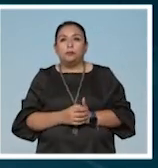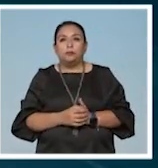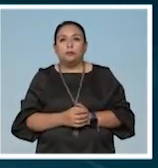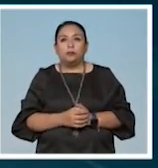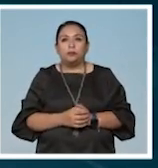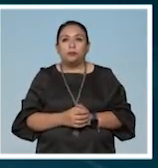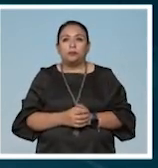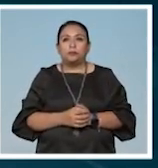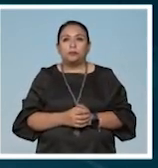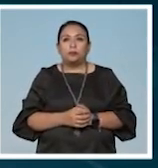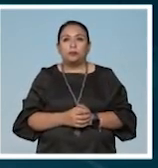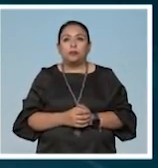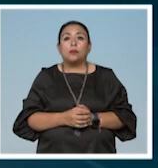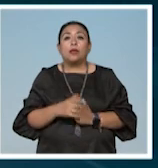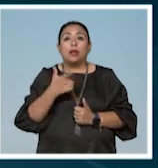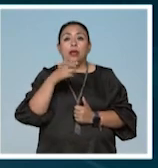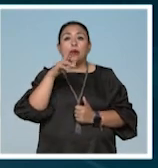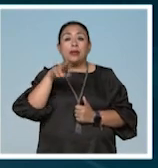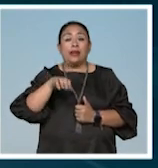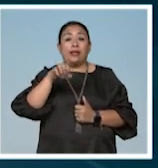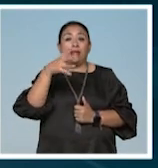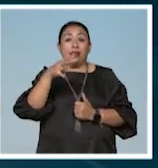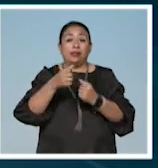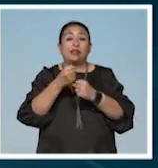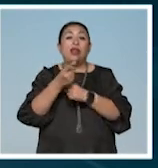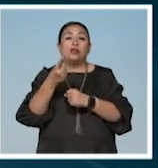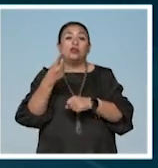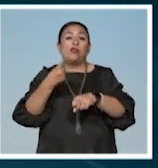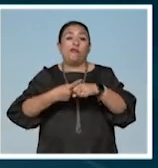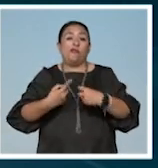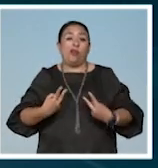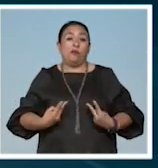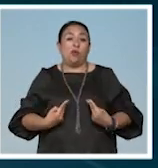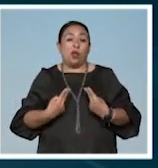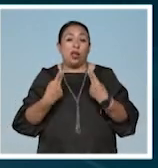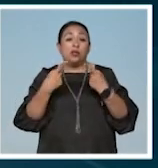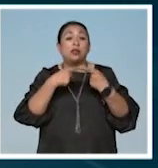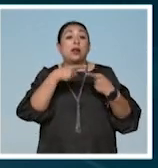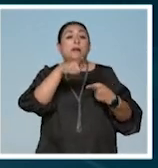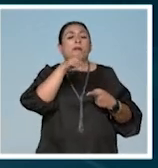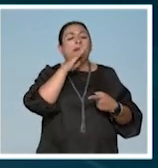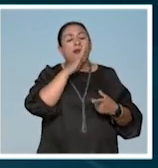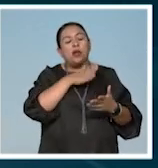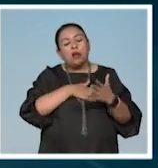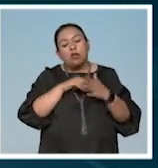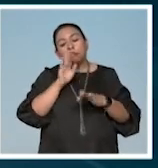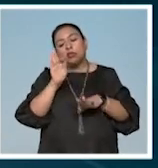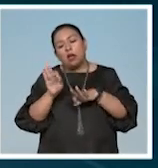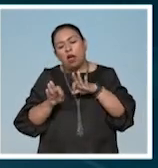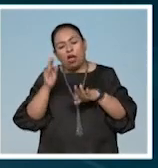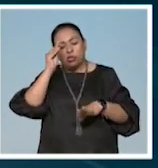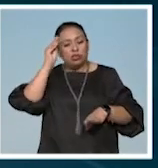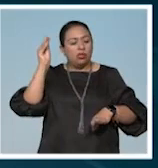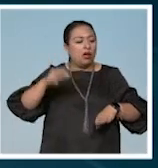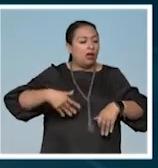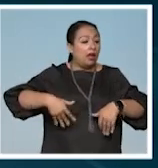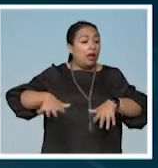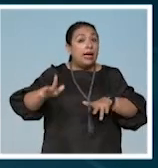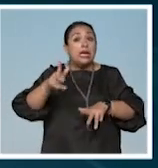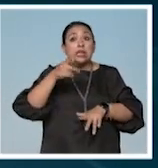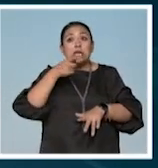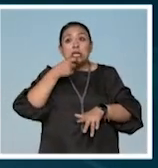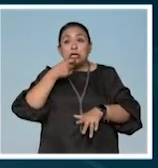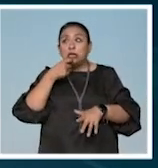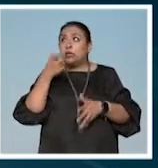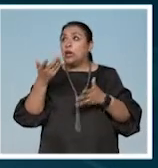¿Gabriel? Gabriel tiene 10 años y padece cáncer su madre agotada de los cuidados lo abandona el niño se ha de